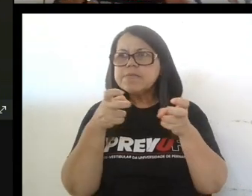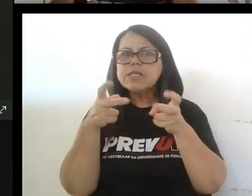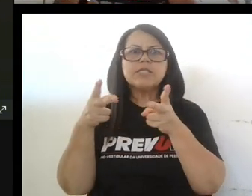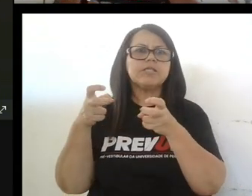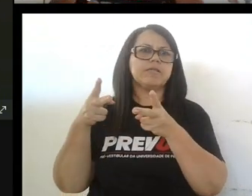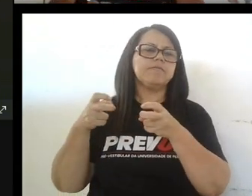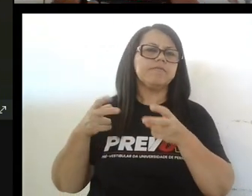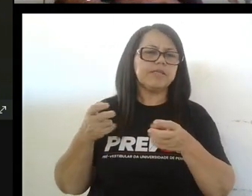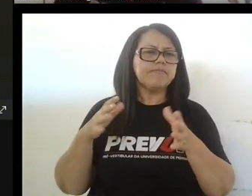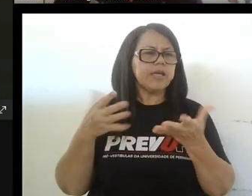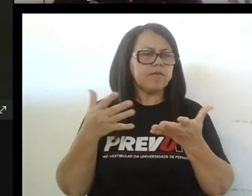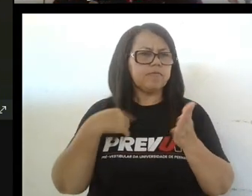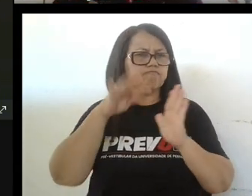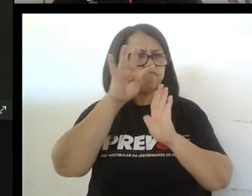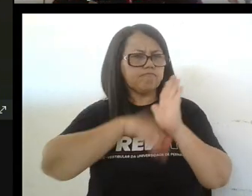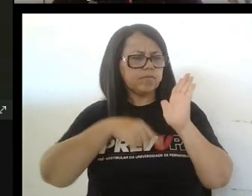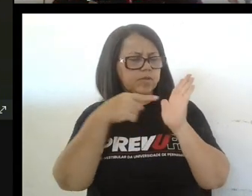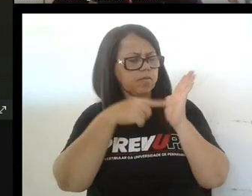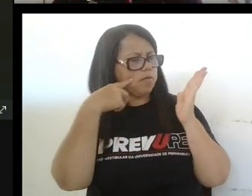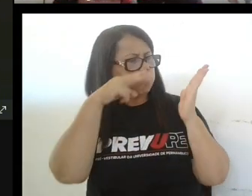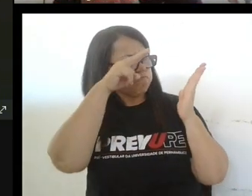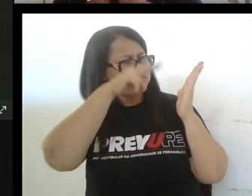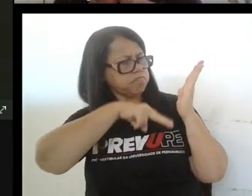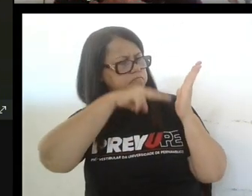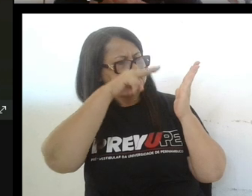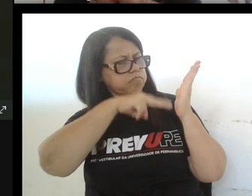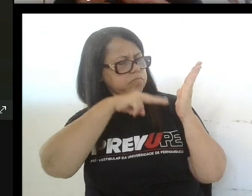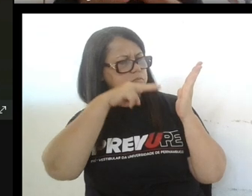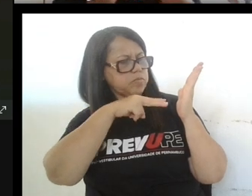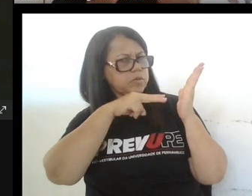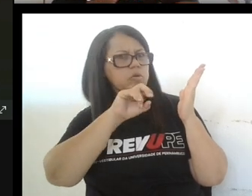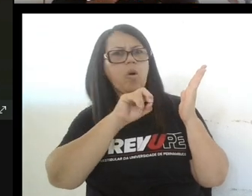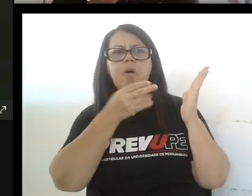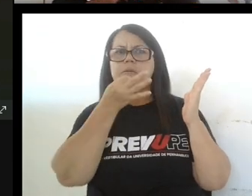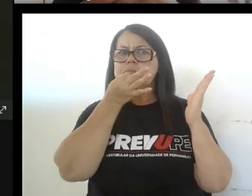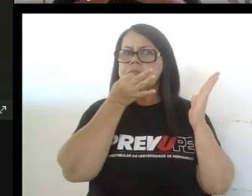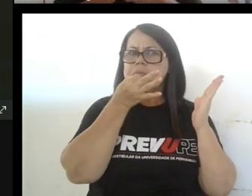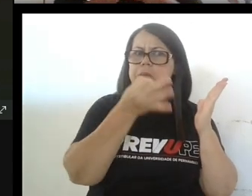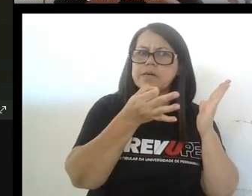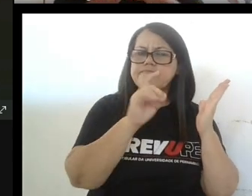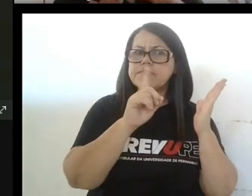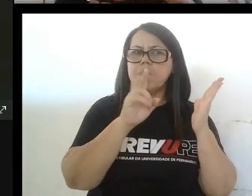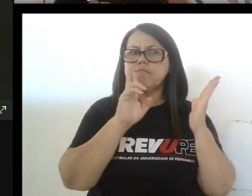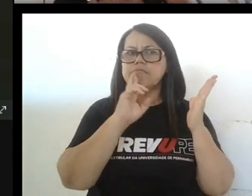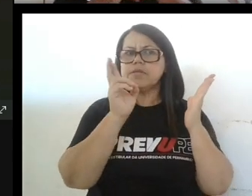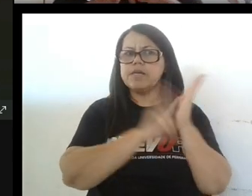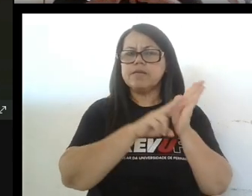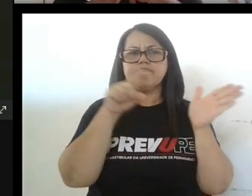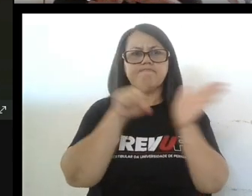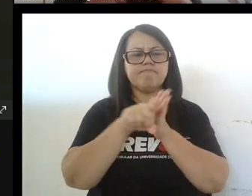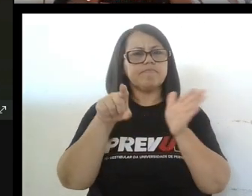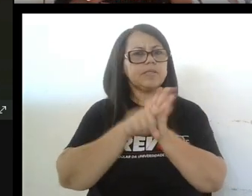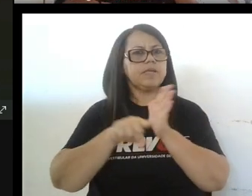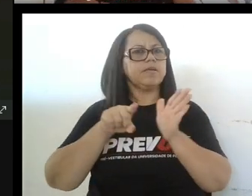cuando tengáis un texto para leerlo ojo y para contestar no para responder a las